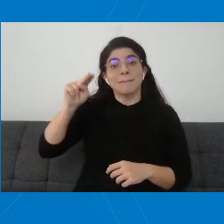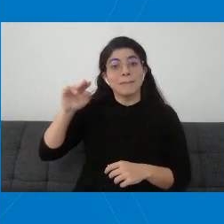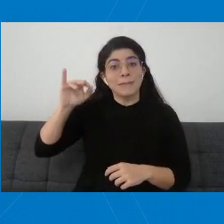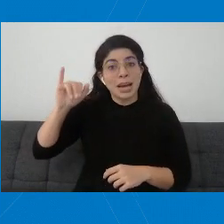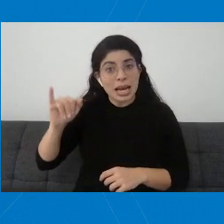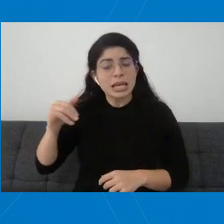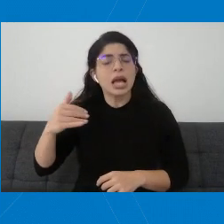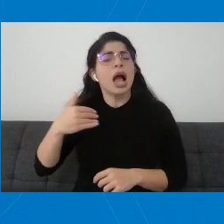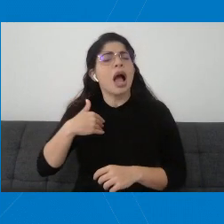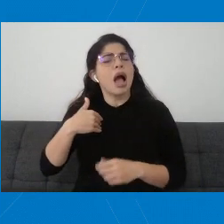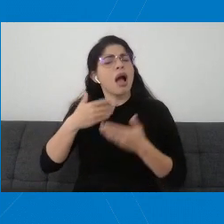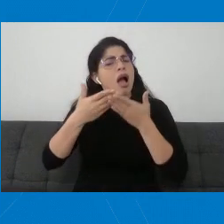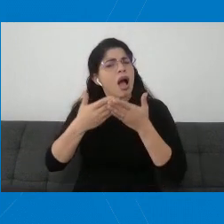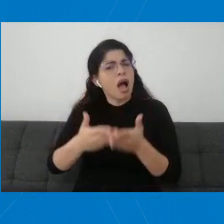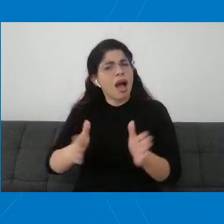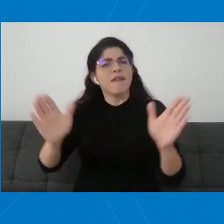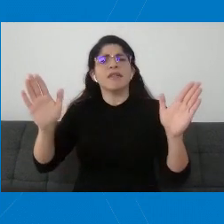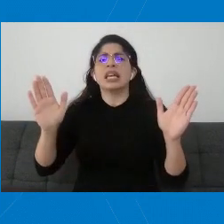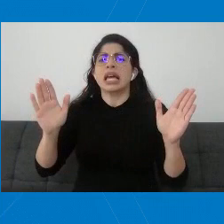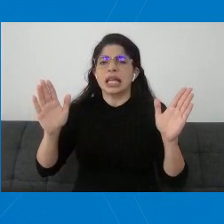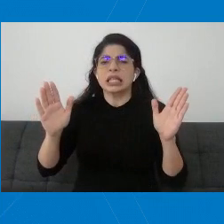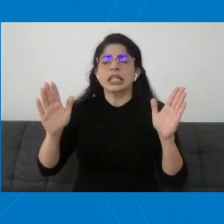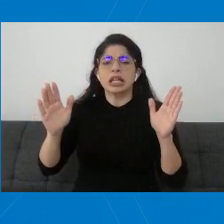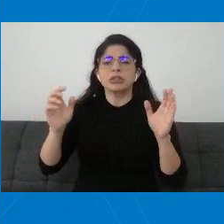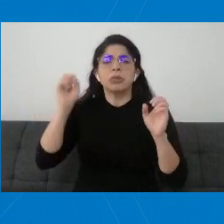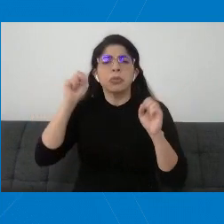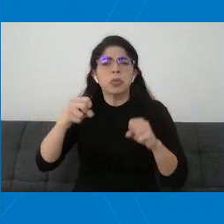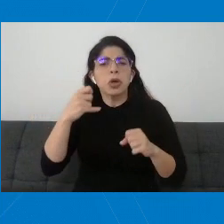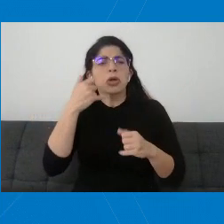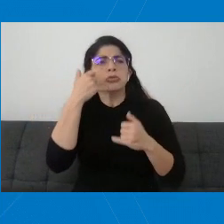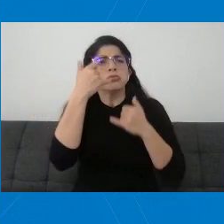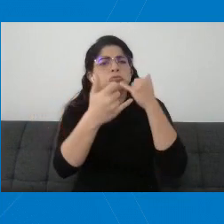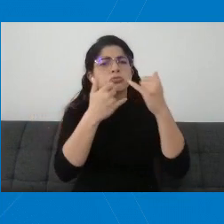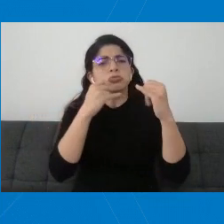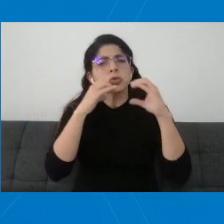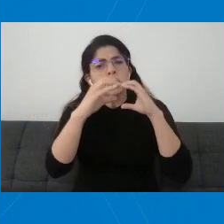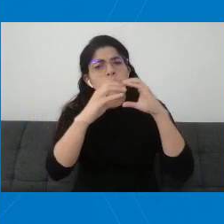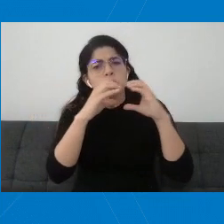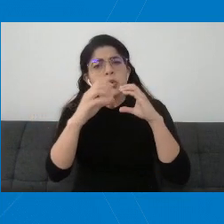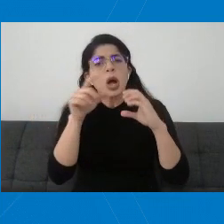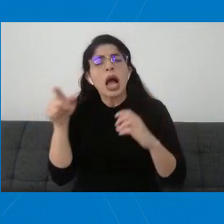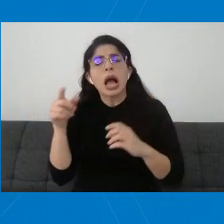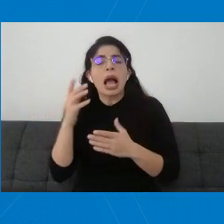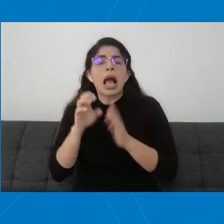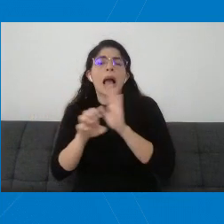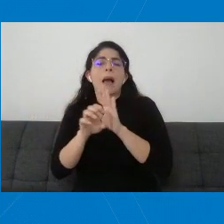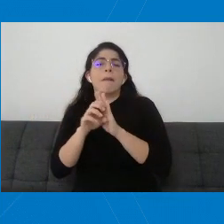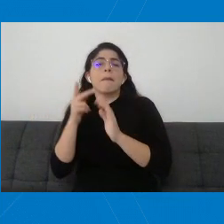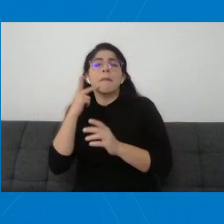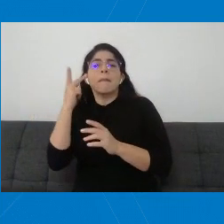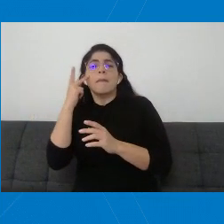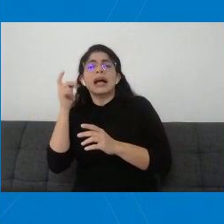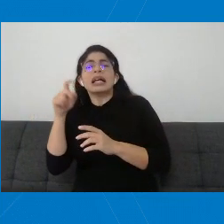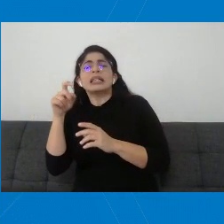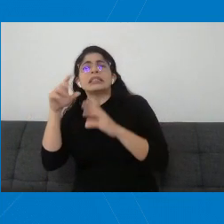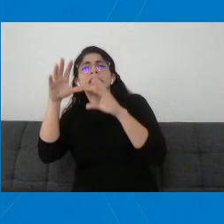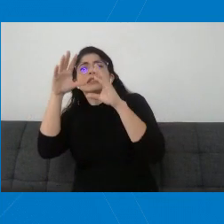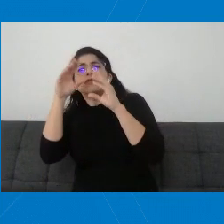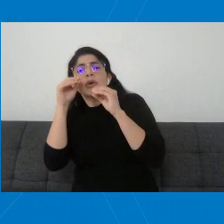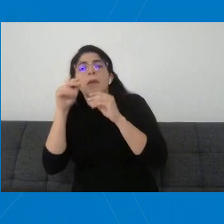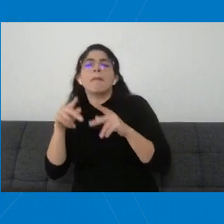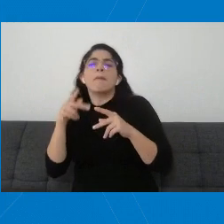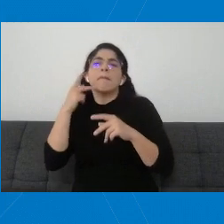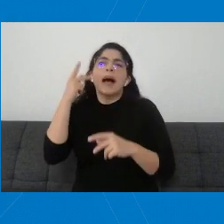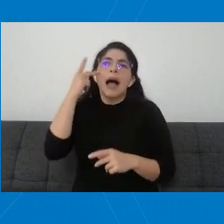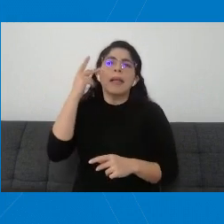abiertas unas líneas de comunicación para informar a los padres, madres y encargados de